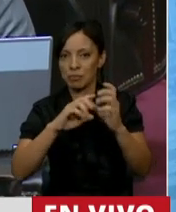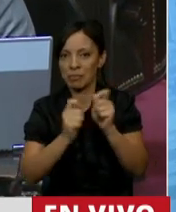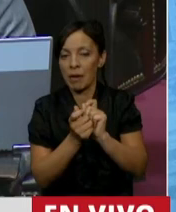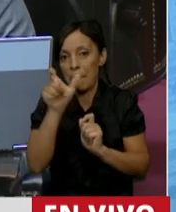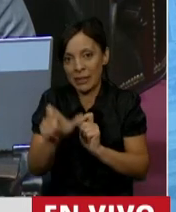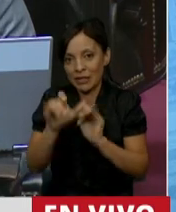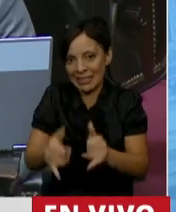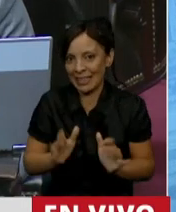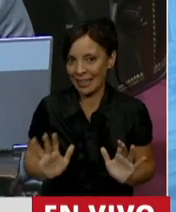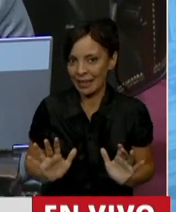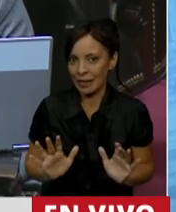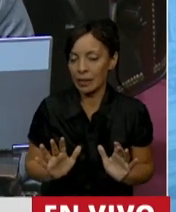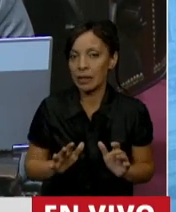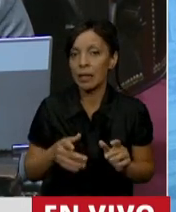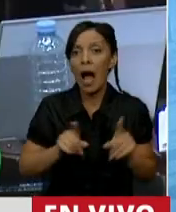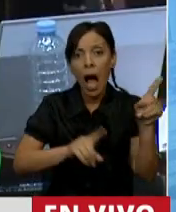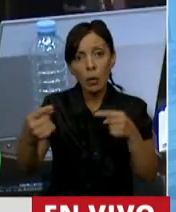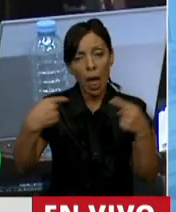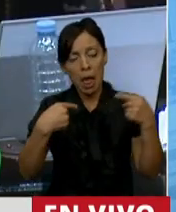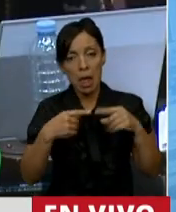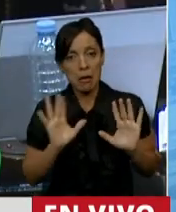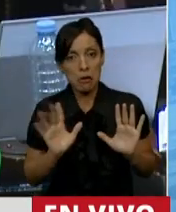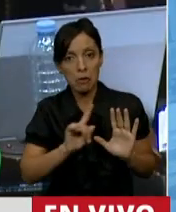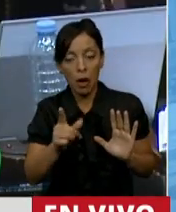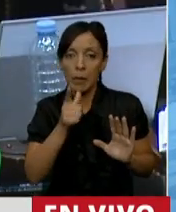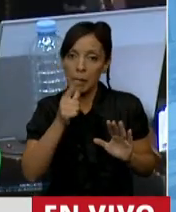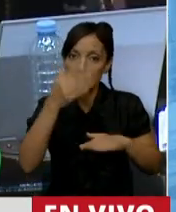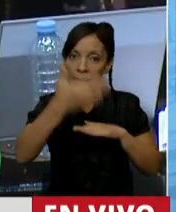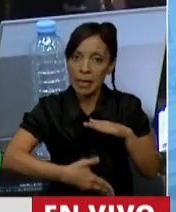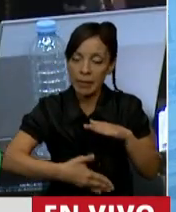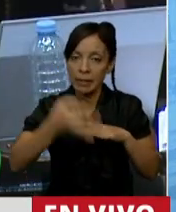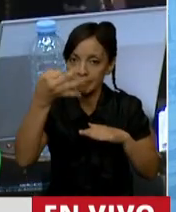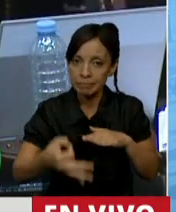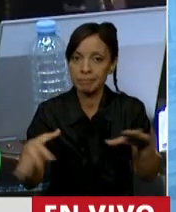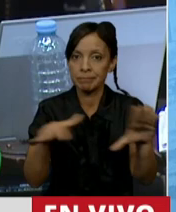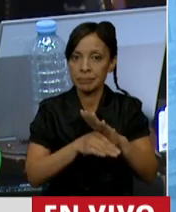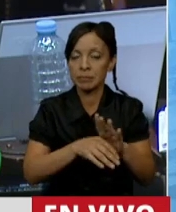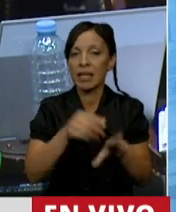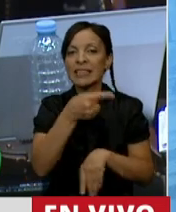ley. Me han hecho varias objeciones a esto, me parece que el límite claro es la semana 24.